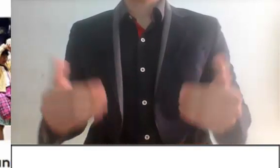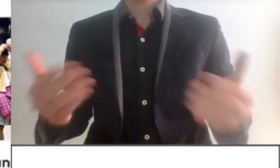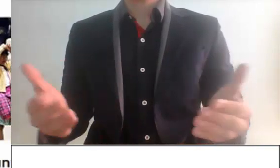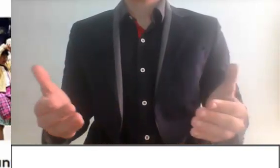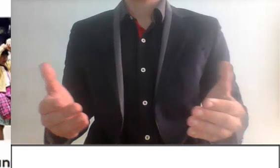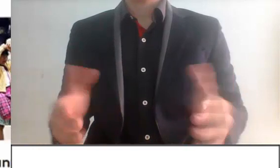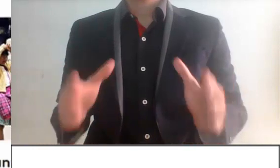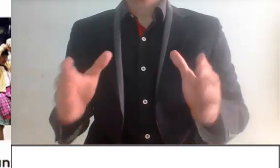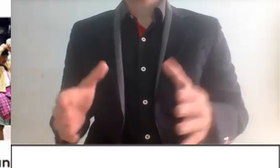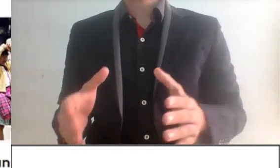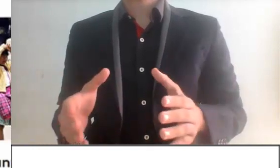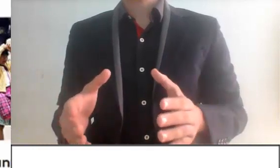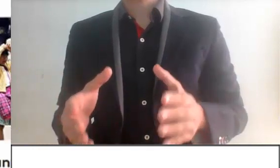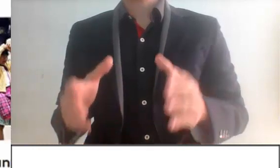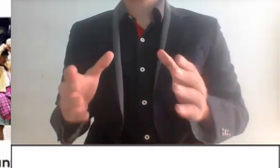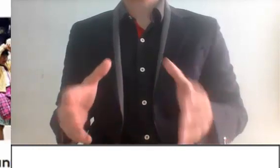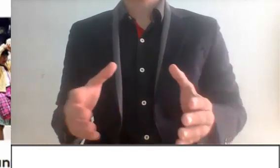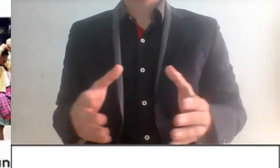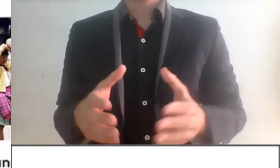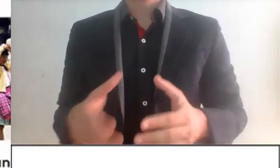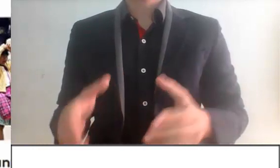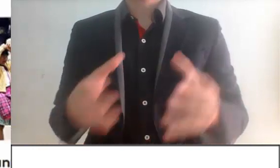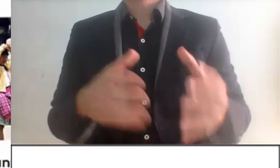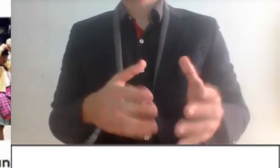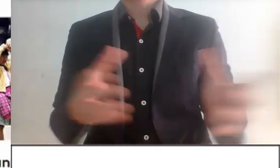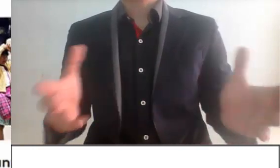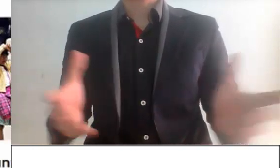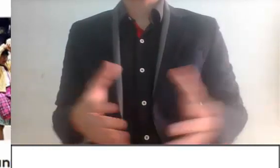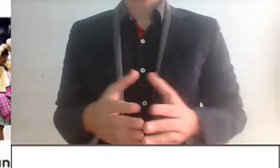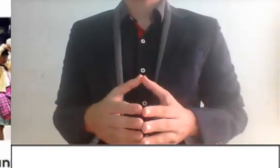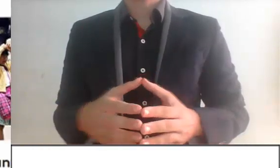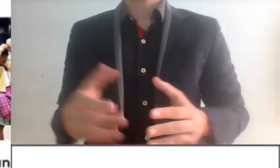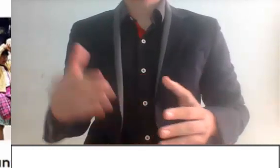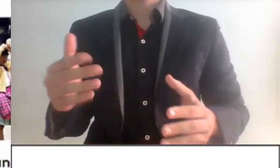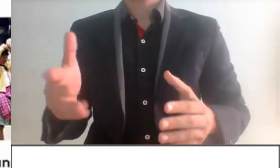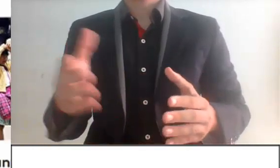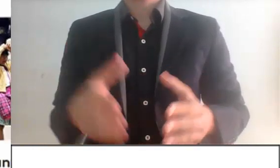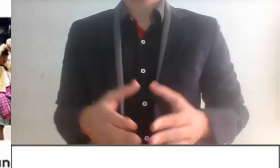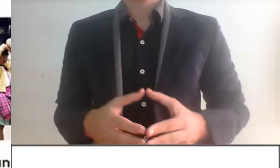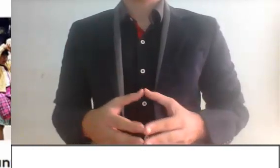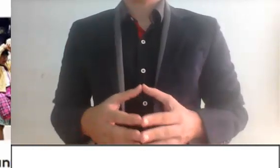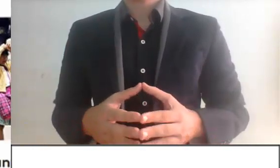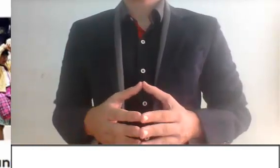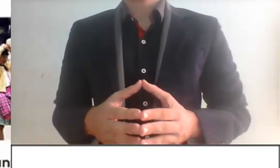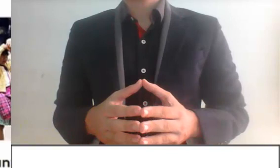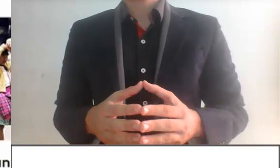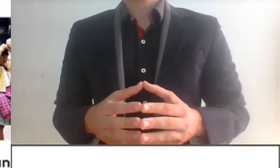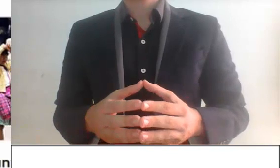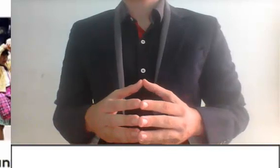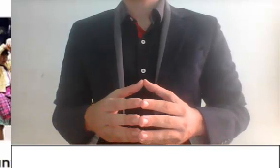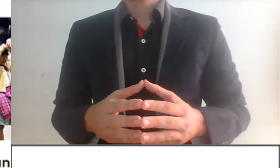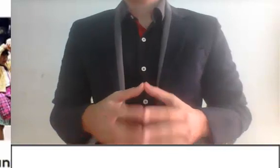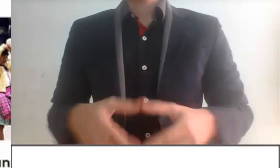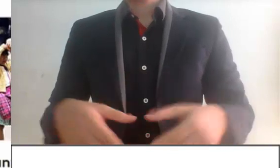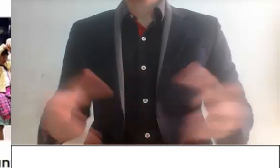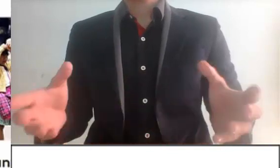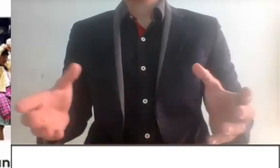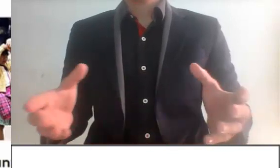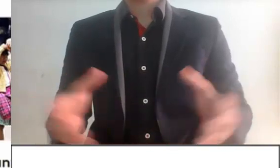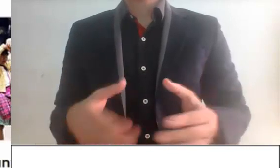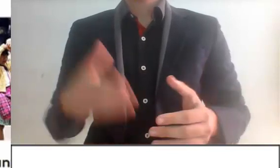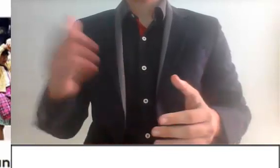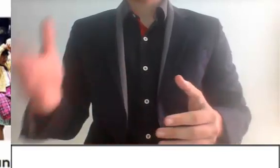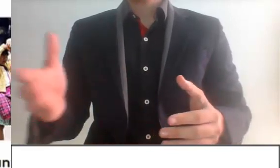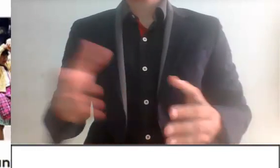conforme la ley dice. Y el hecho de que a lo mejor algunos van a decir, no, es que muchos mexicanos no pagan impuestos, ¿qué les da derecho a cobrar el impuesto a las grandes empresas? El